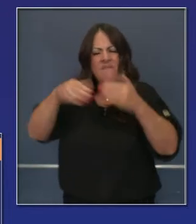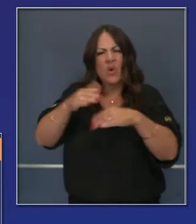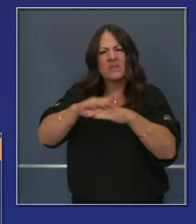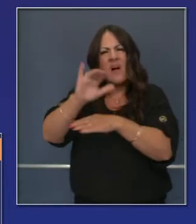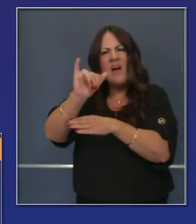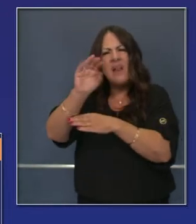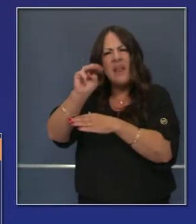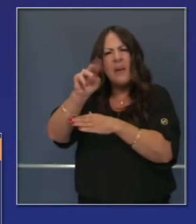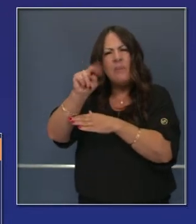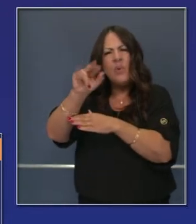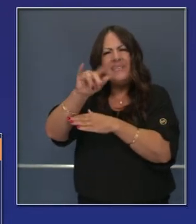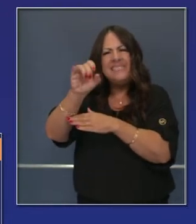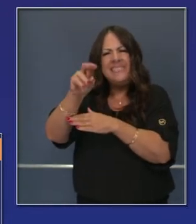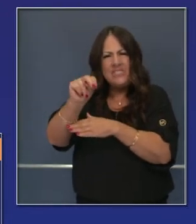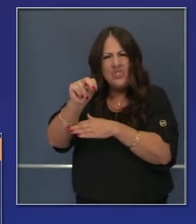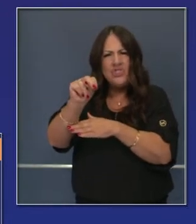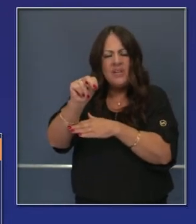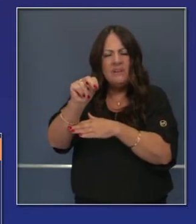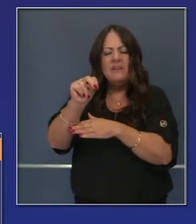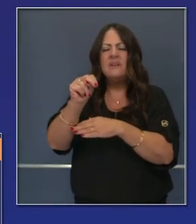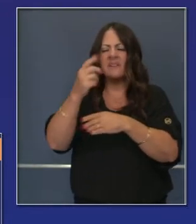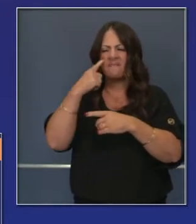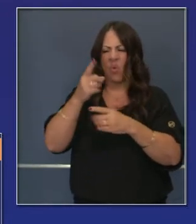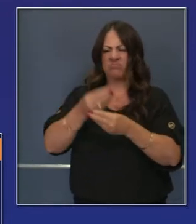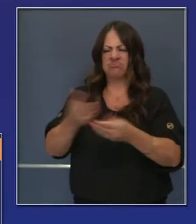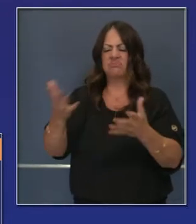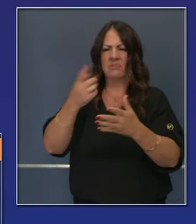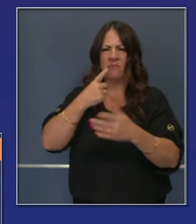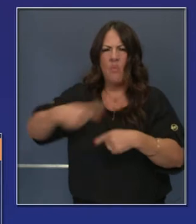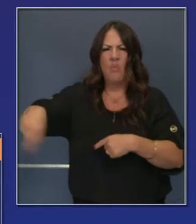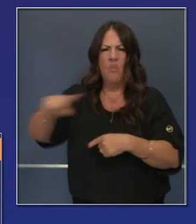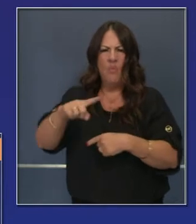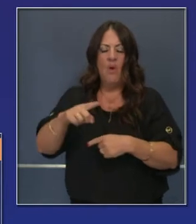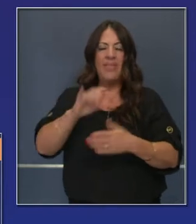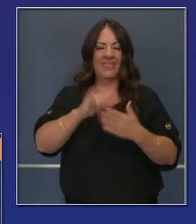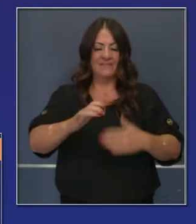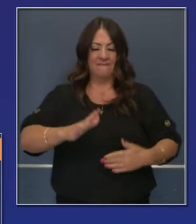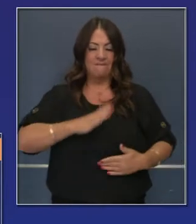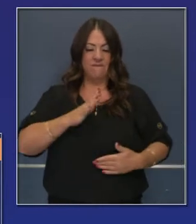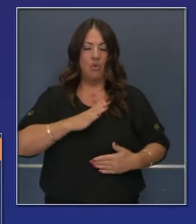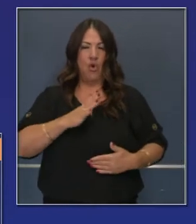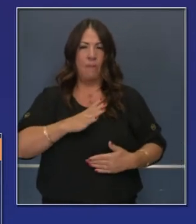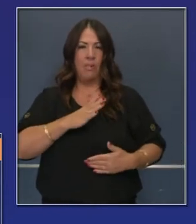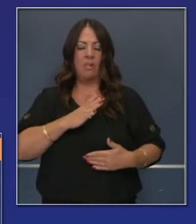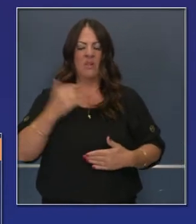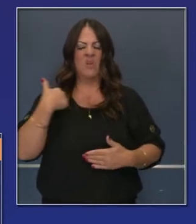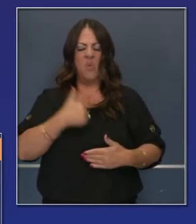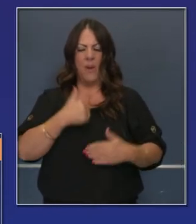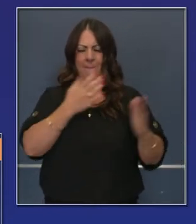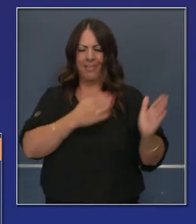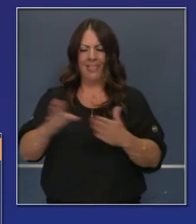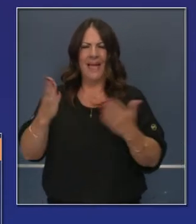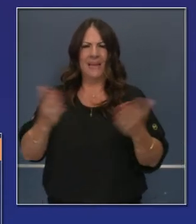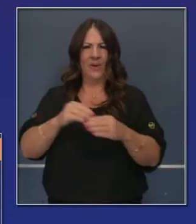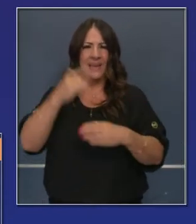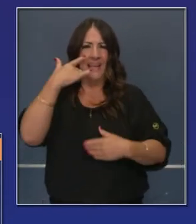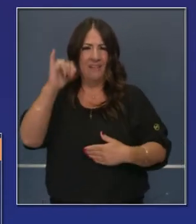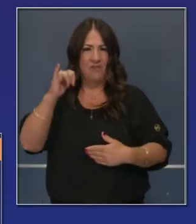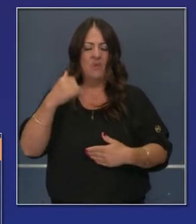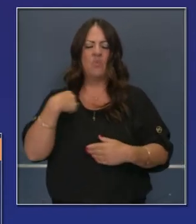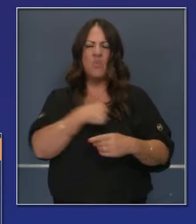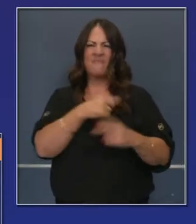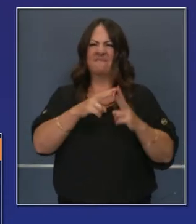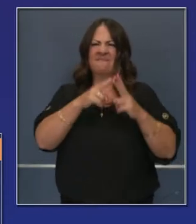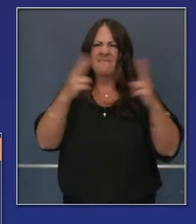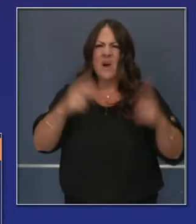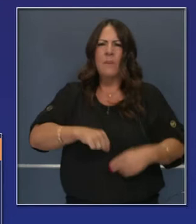enfocándonos en la inmunización. Entonces, esto es algo a grosso modo del grupo que estamos formalmente reuniendo